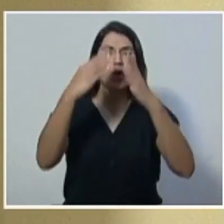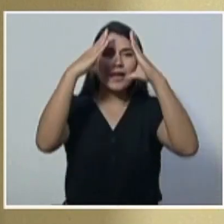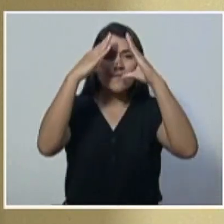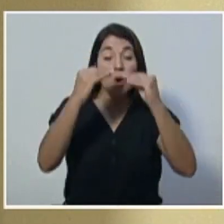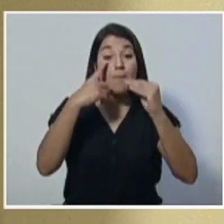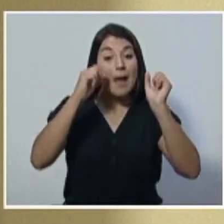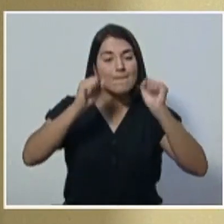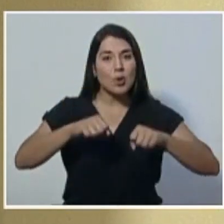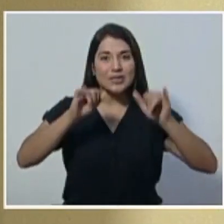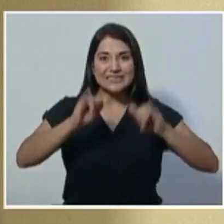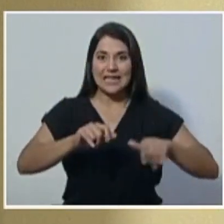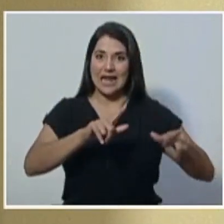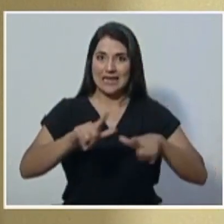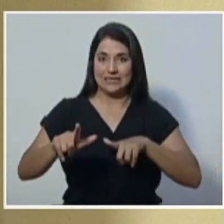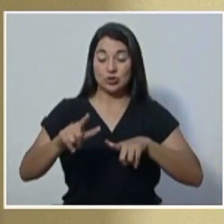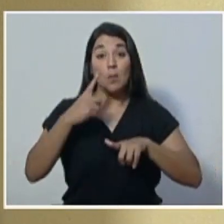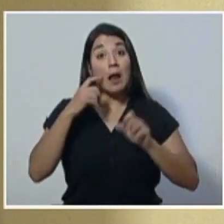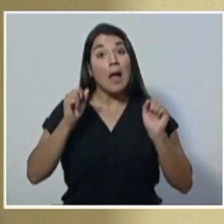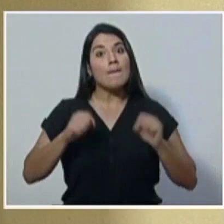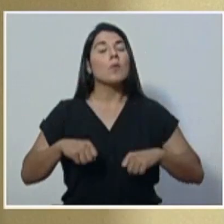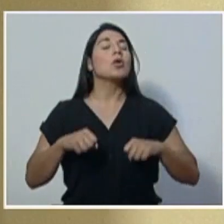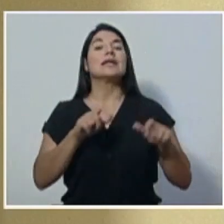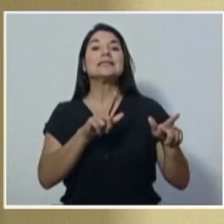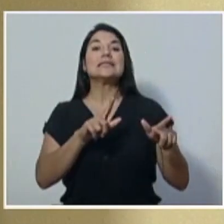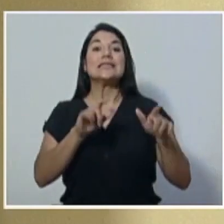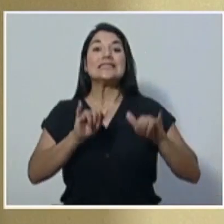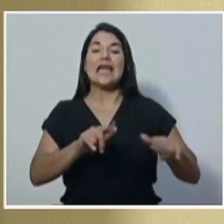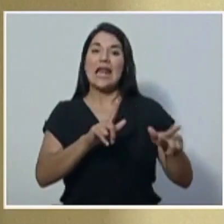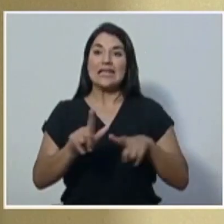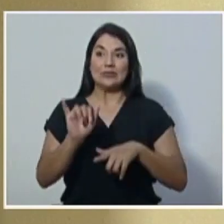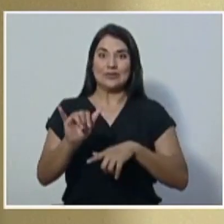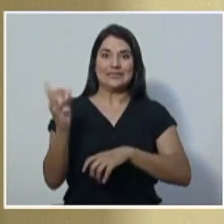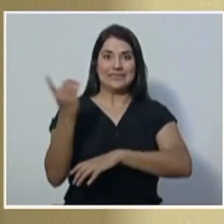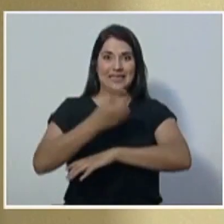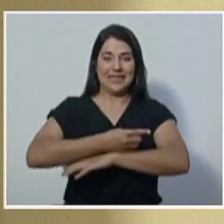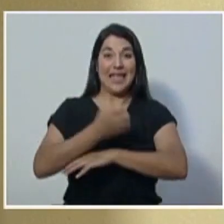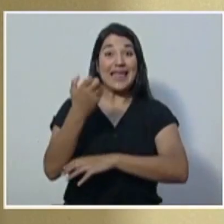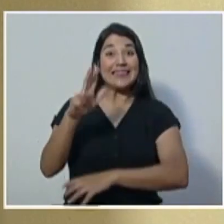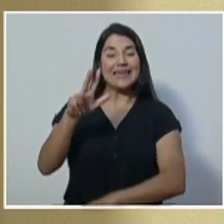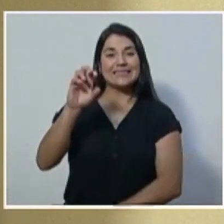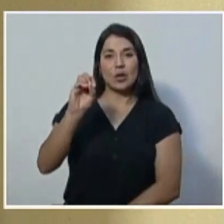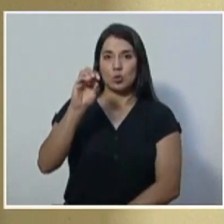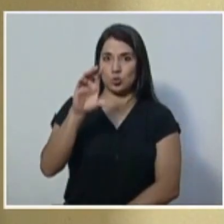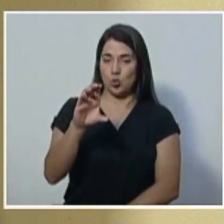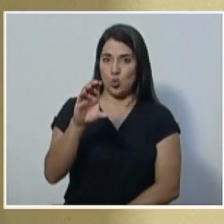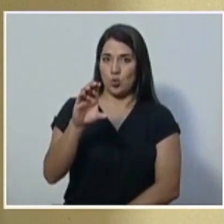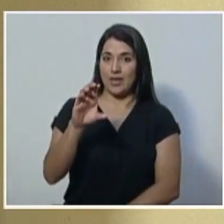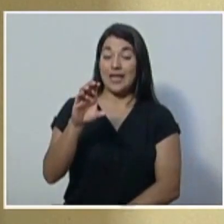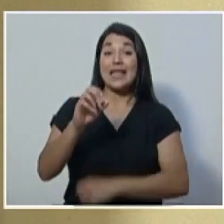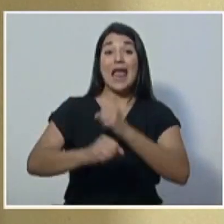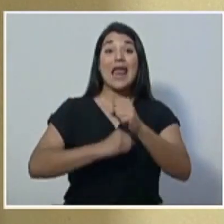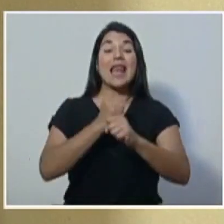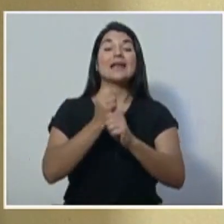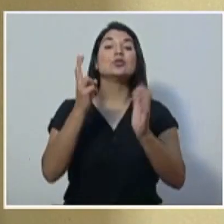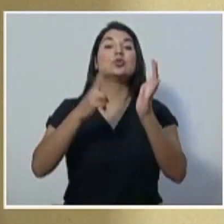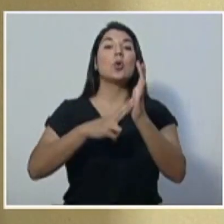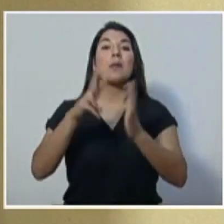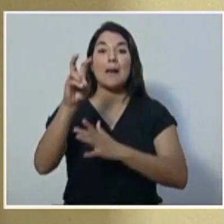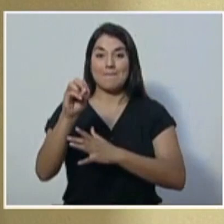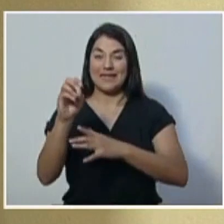prepararnos y para estar listos y listas ese día. 13 de octubre del 2020